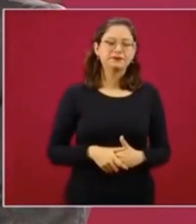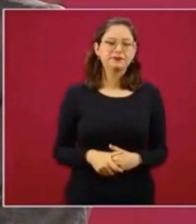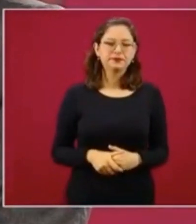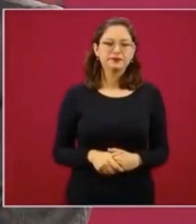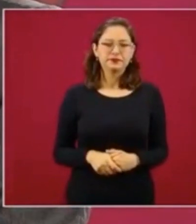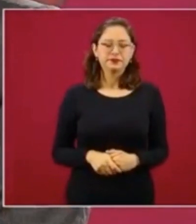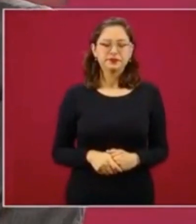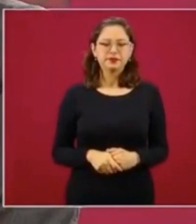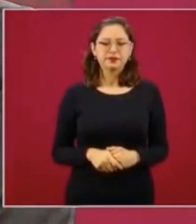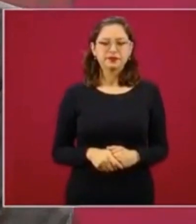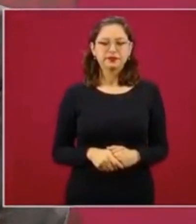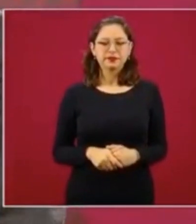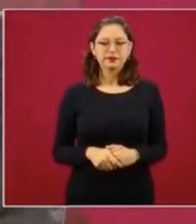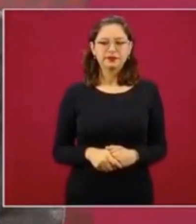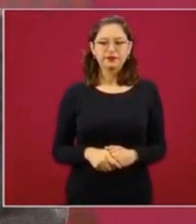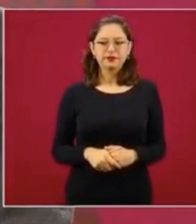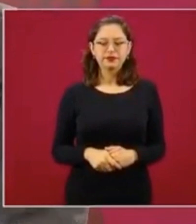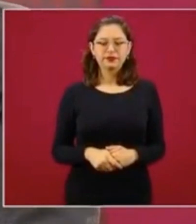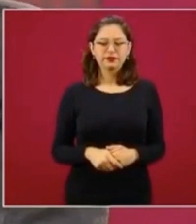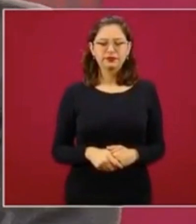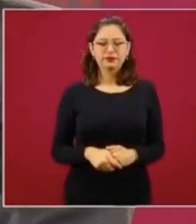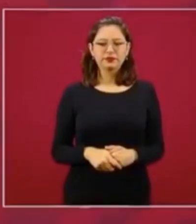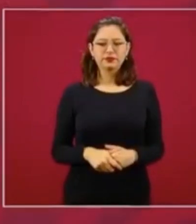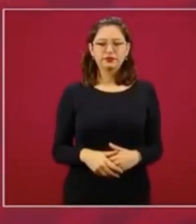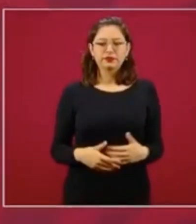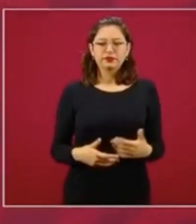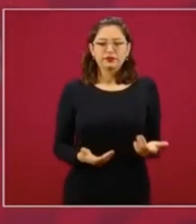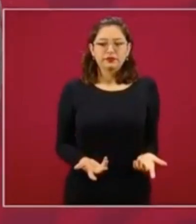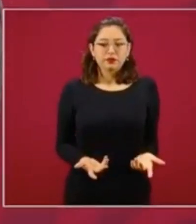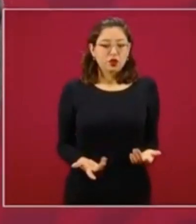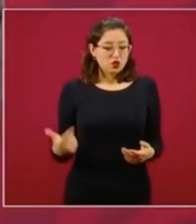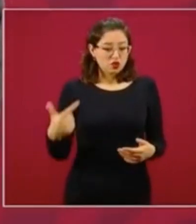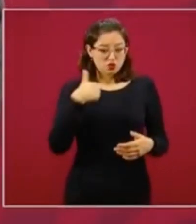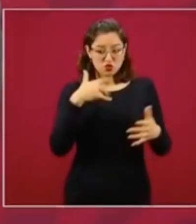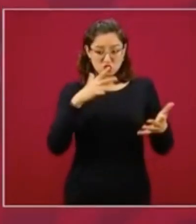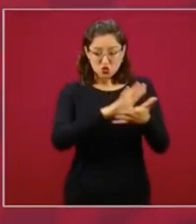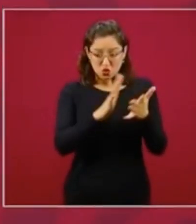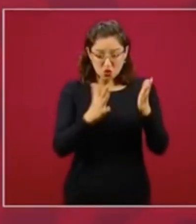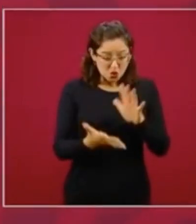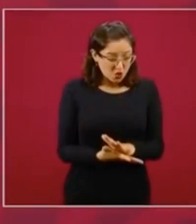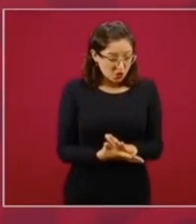Es que yo no establezco relaciones de complicidad con nadie.